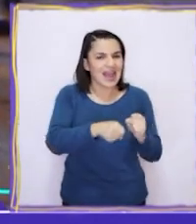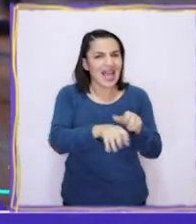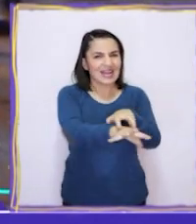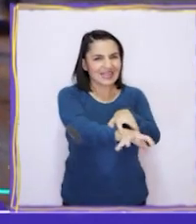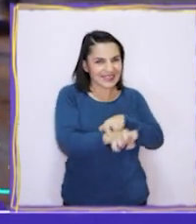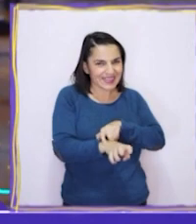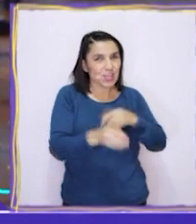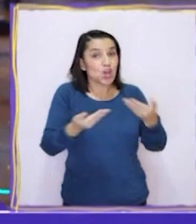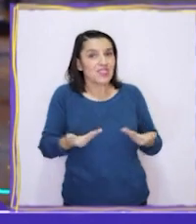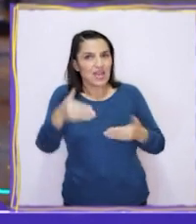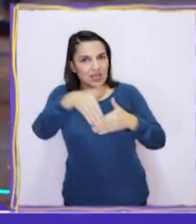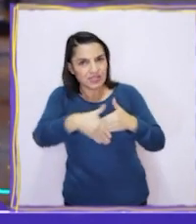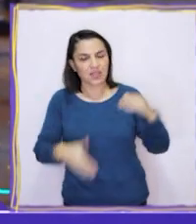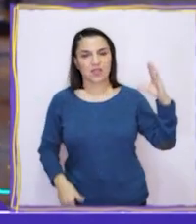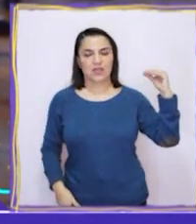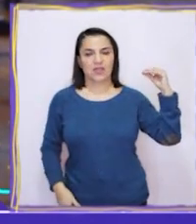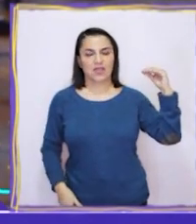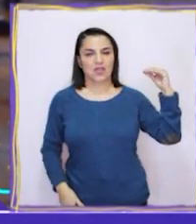para hoy día en la tarde.